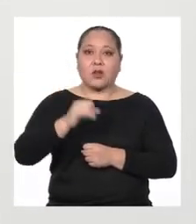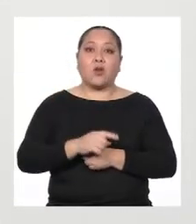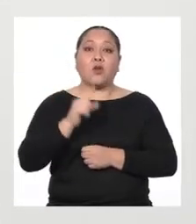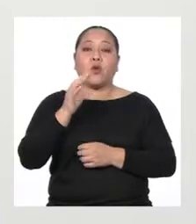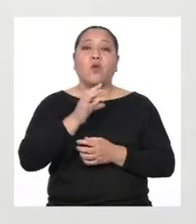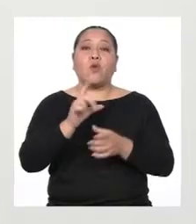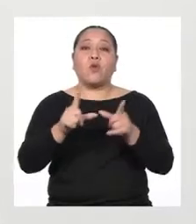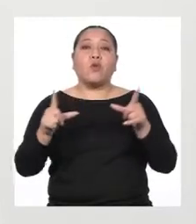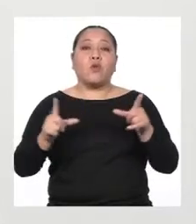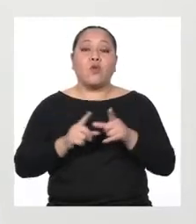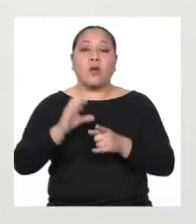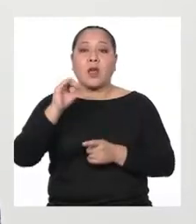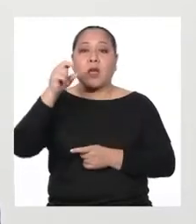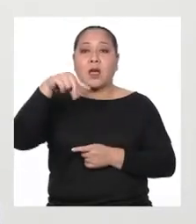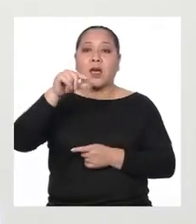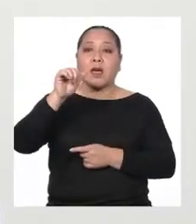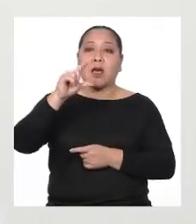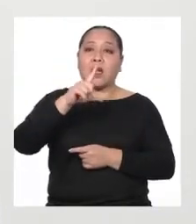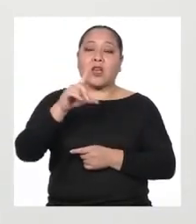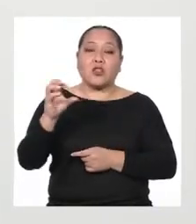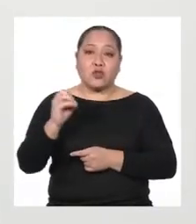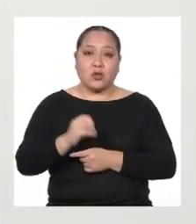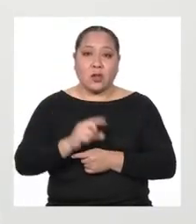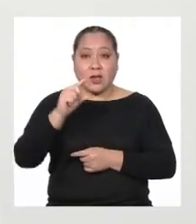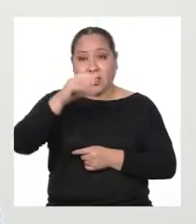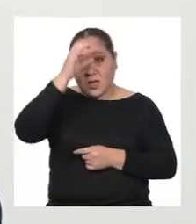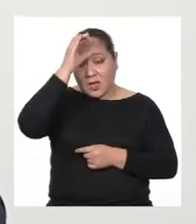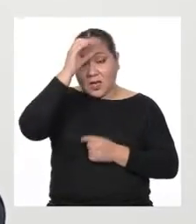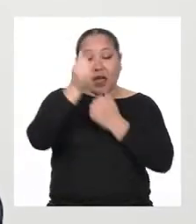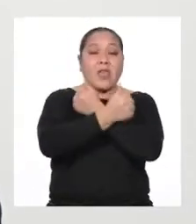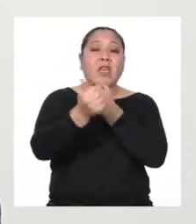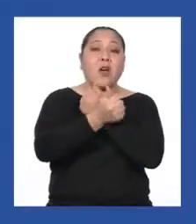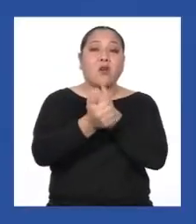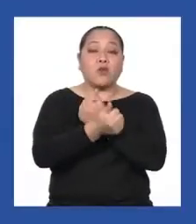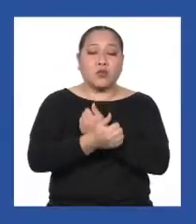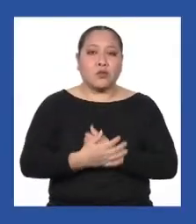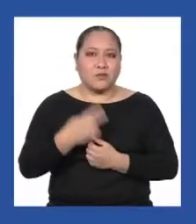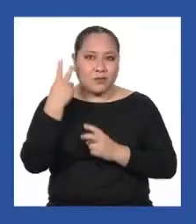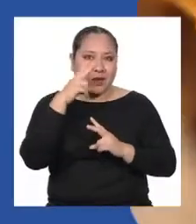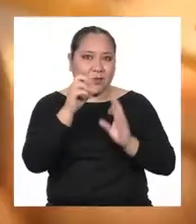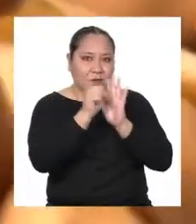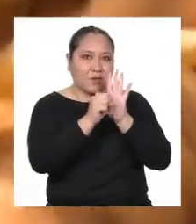provincia de Cangallo, en Ayacucho Bueno, ¿vamos con el video?